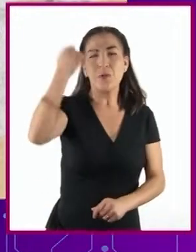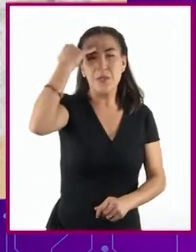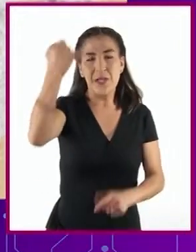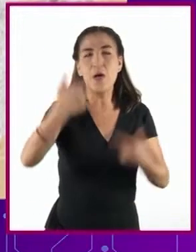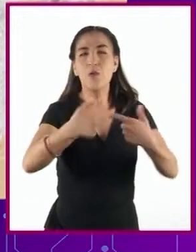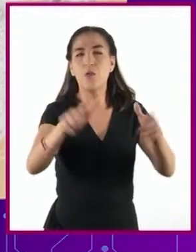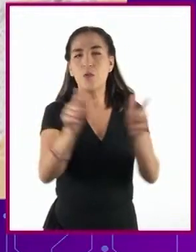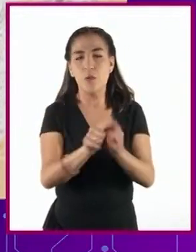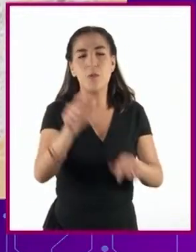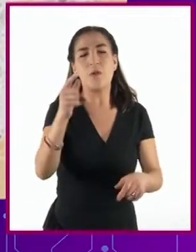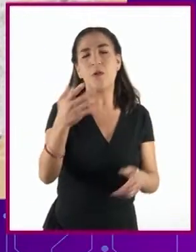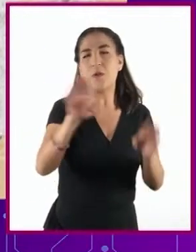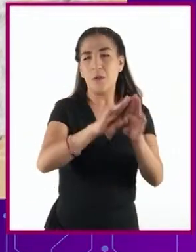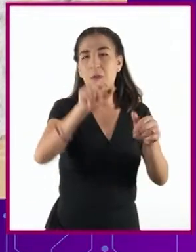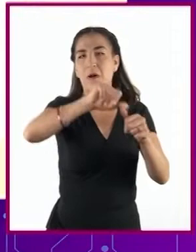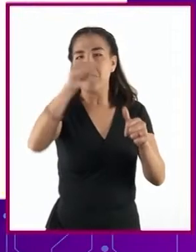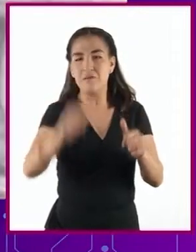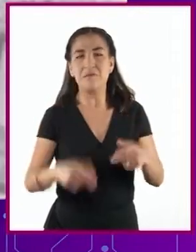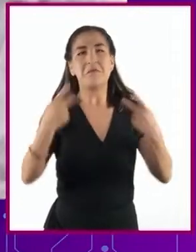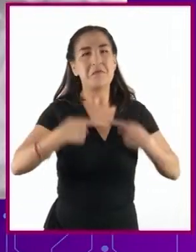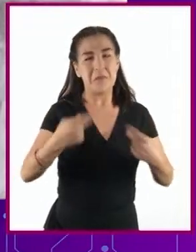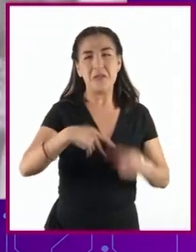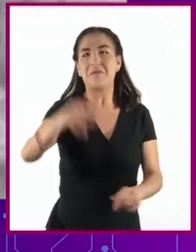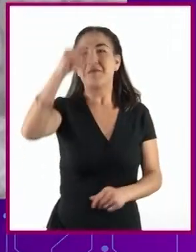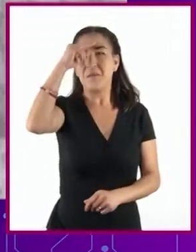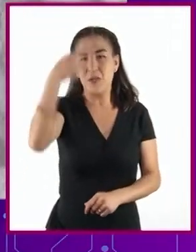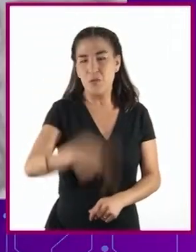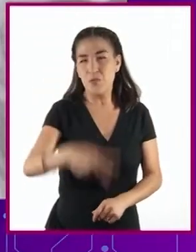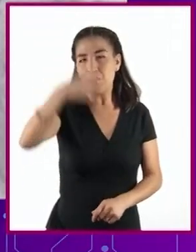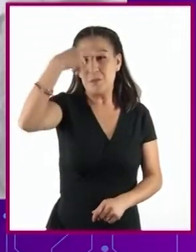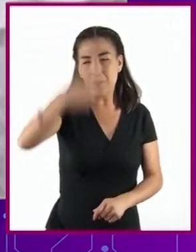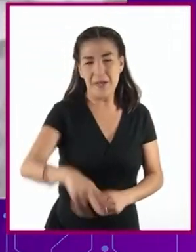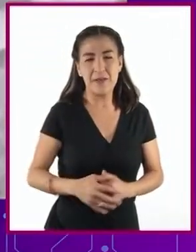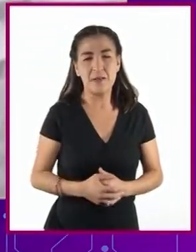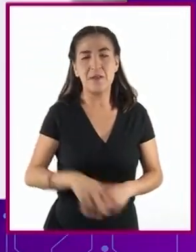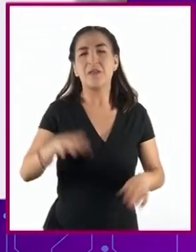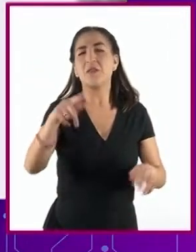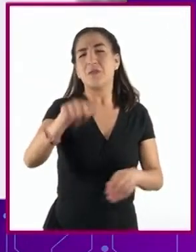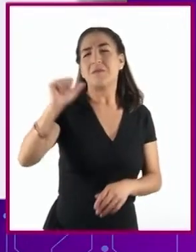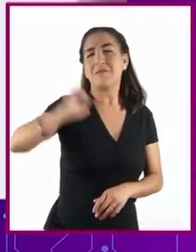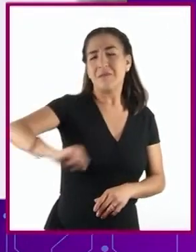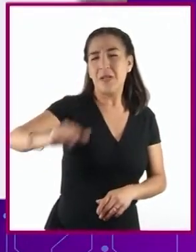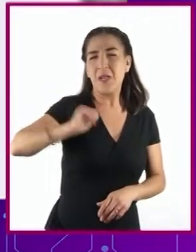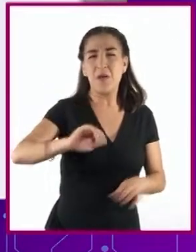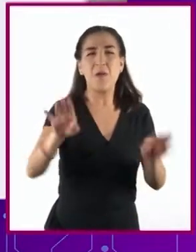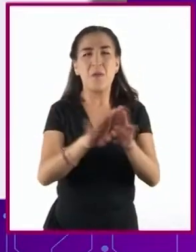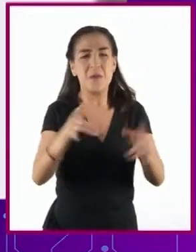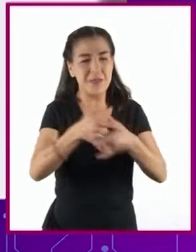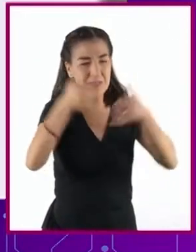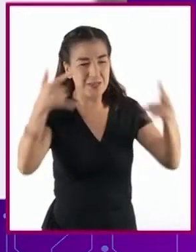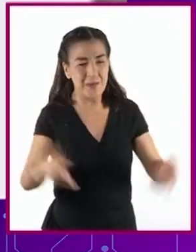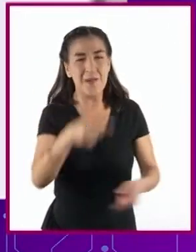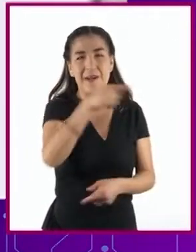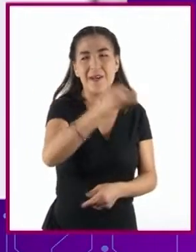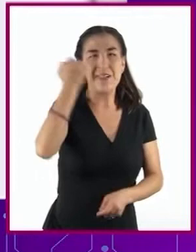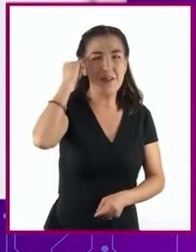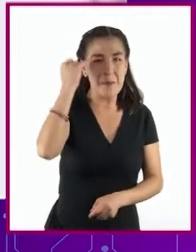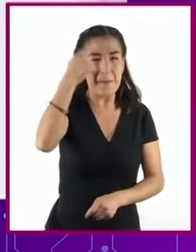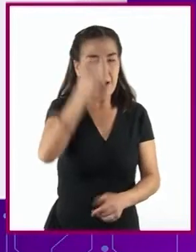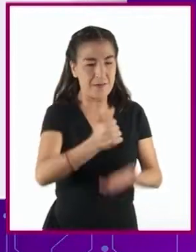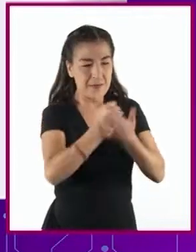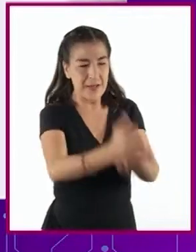de artistas e intelectuales mexicanos. Es el reflejo de un pasado indígena y se inició con una función educativa,